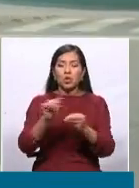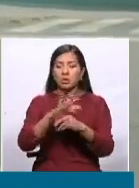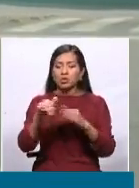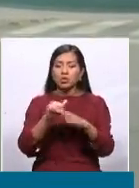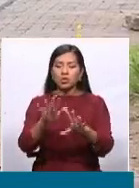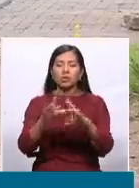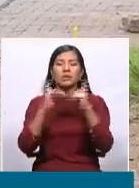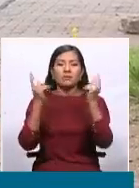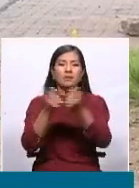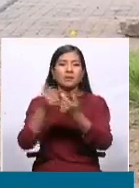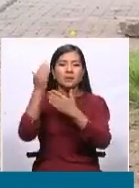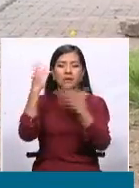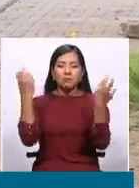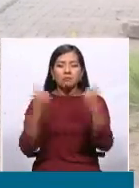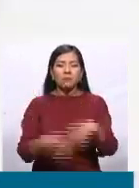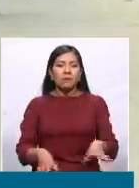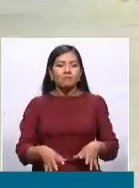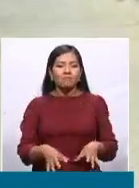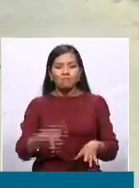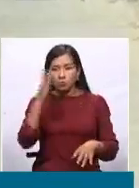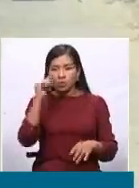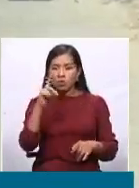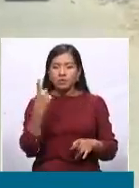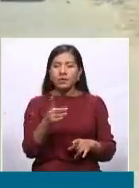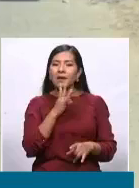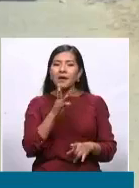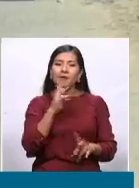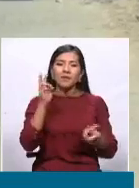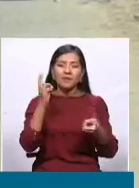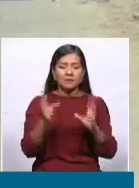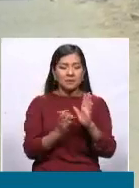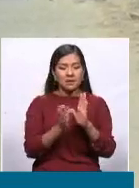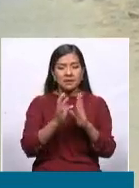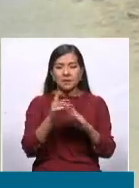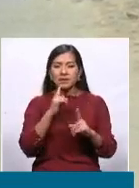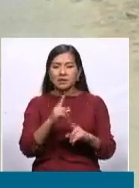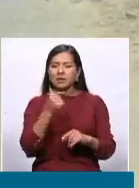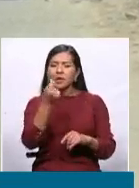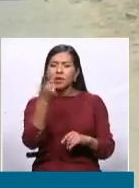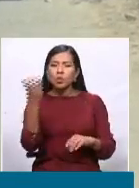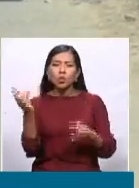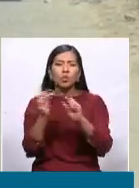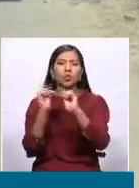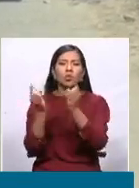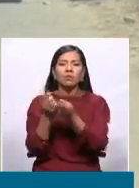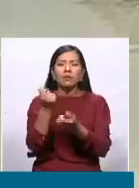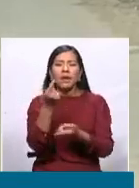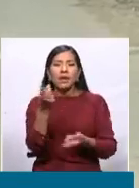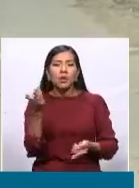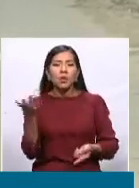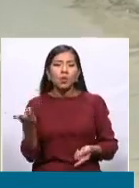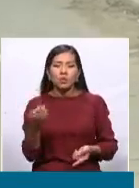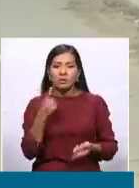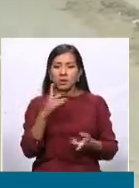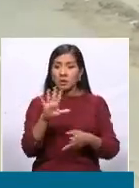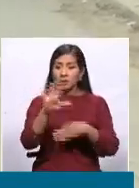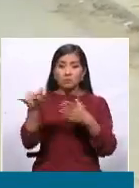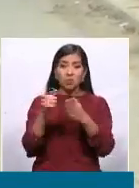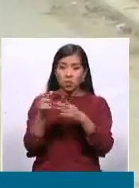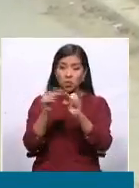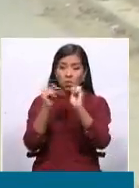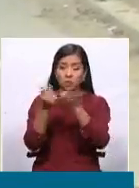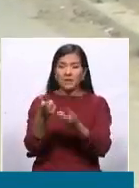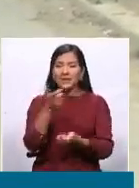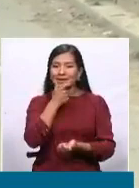departamento de Santa Cruz simplemente por este pretexto de unos cuantos señores que en estos días no han perdido ni un peso.